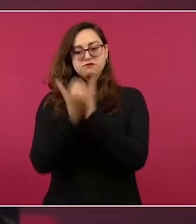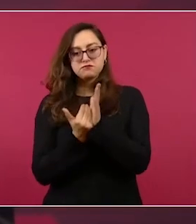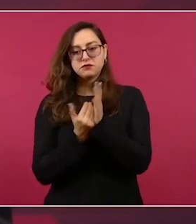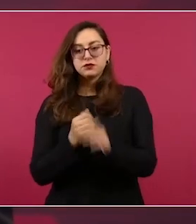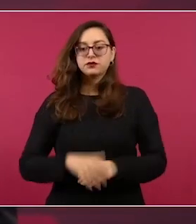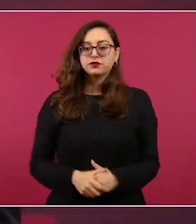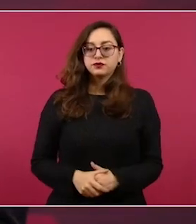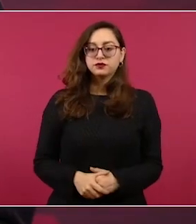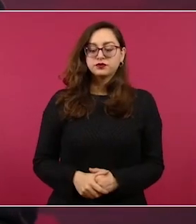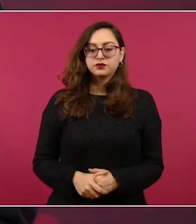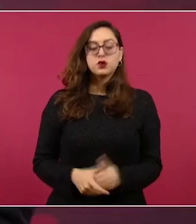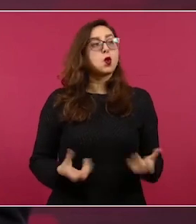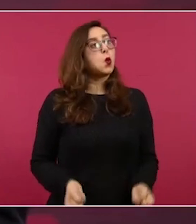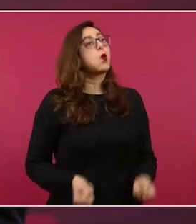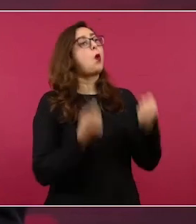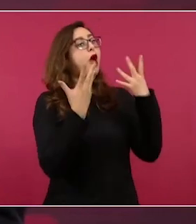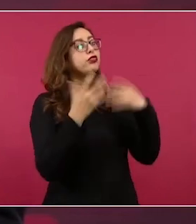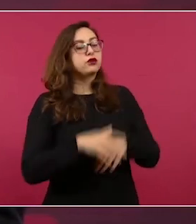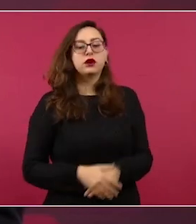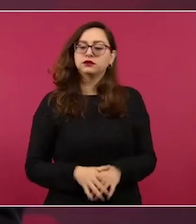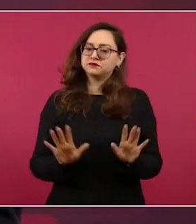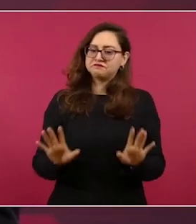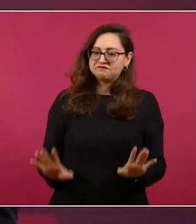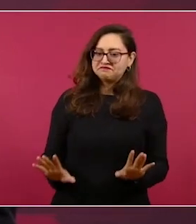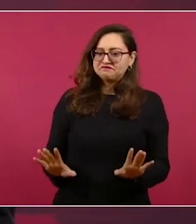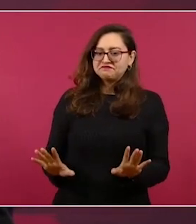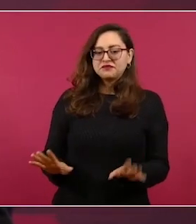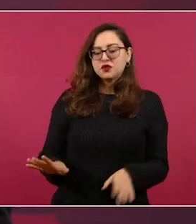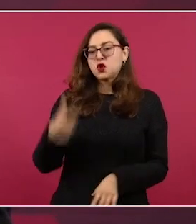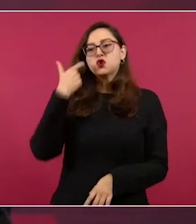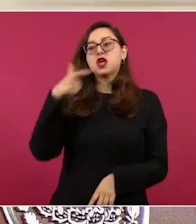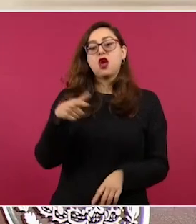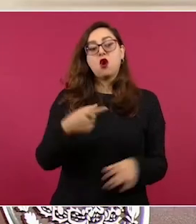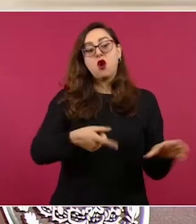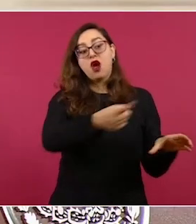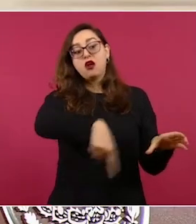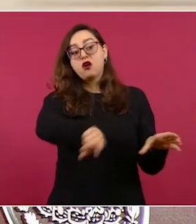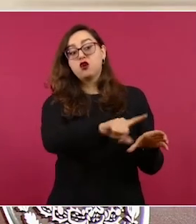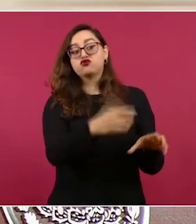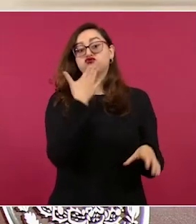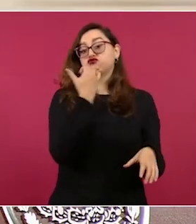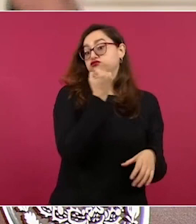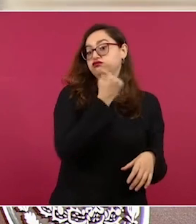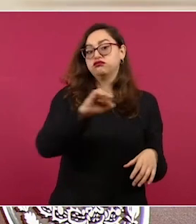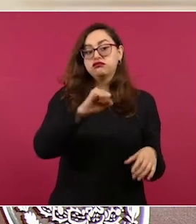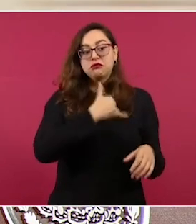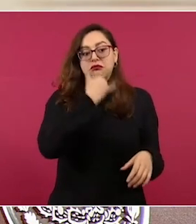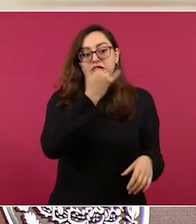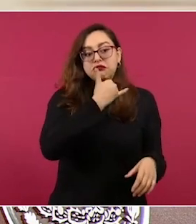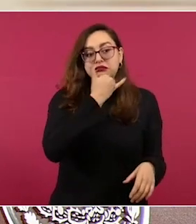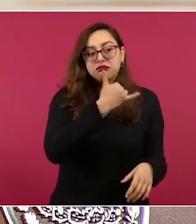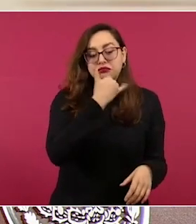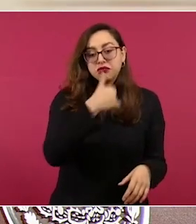No quiero equivocarme, es como se equivocan los expertos, pero va a bajar,